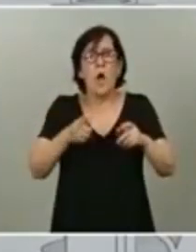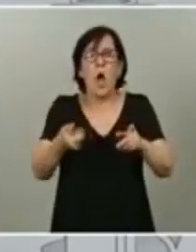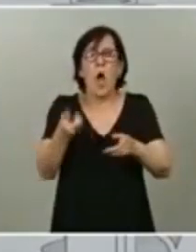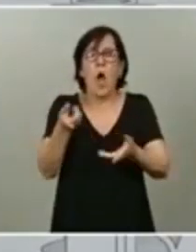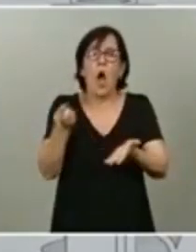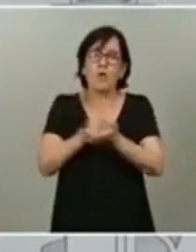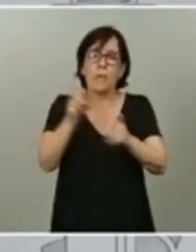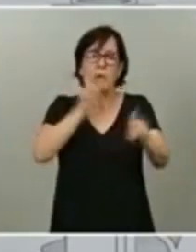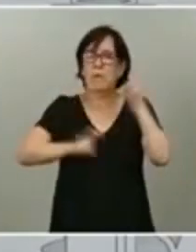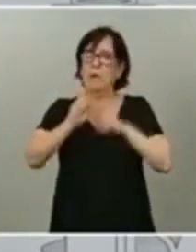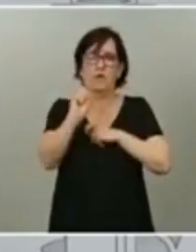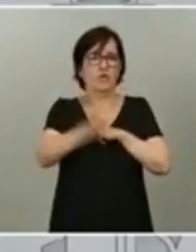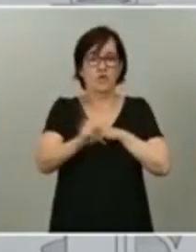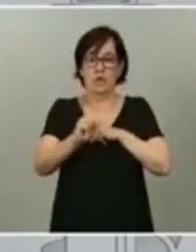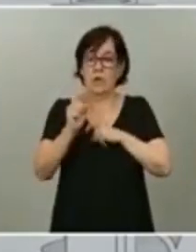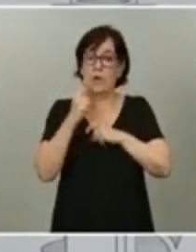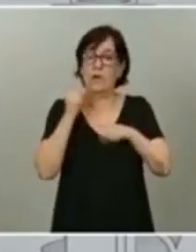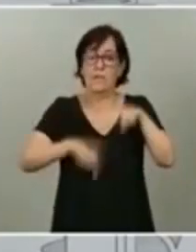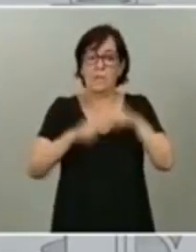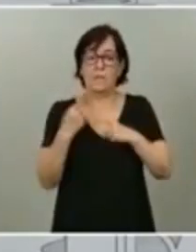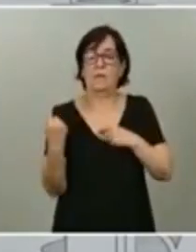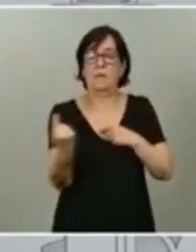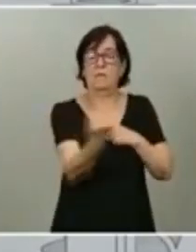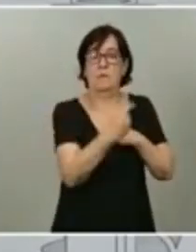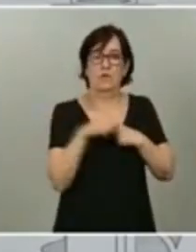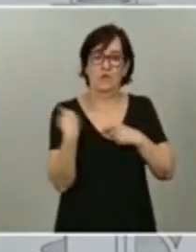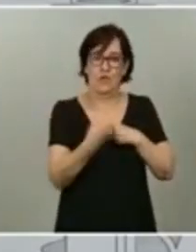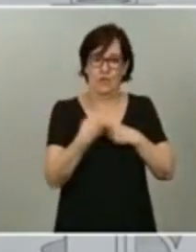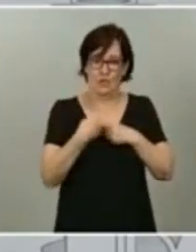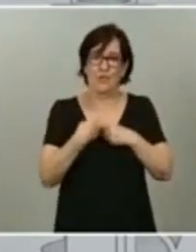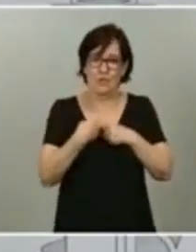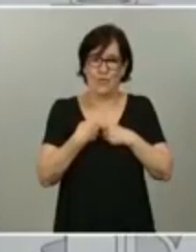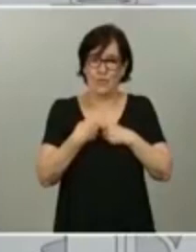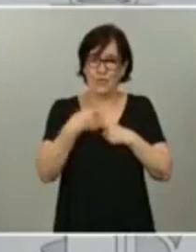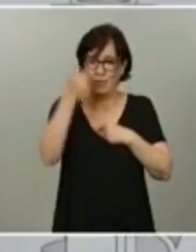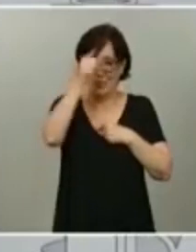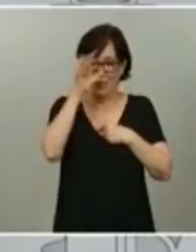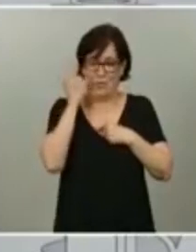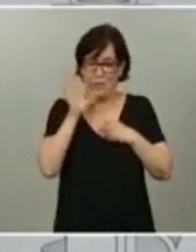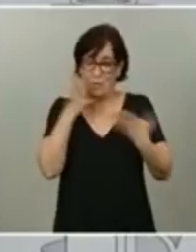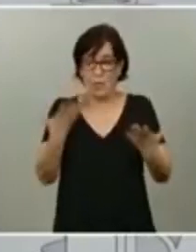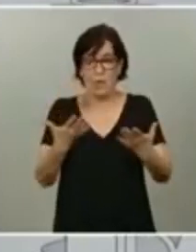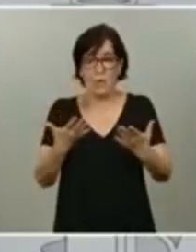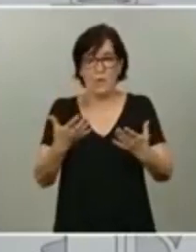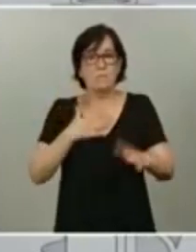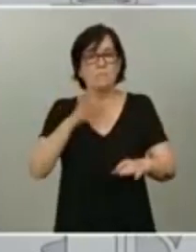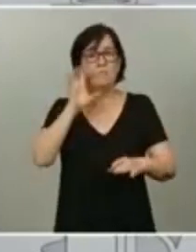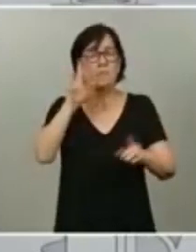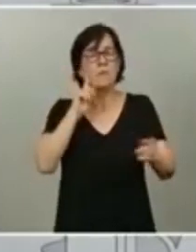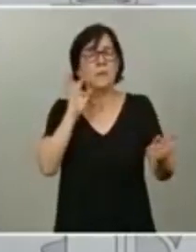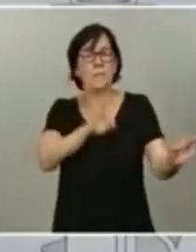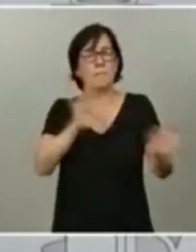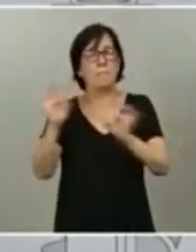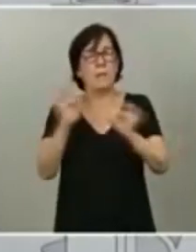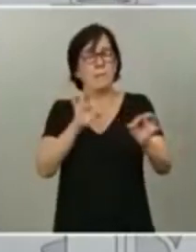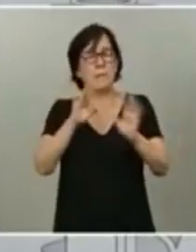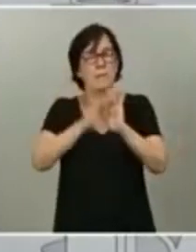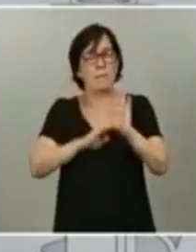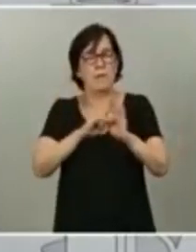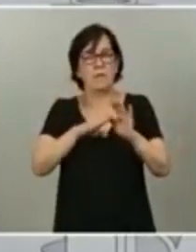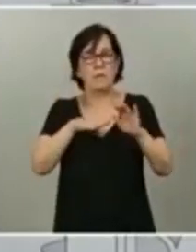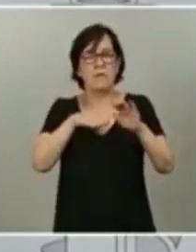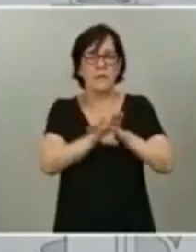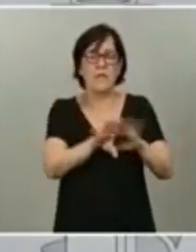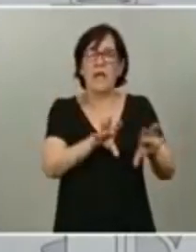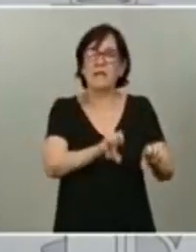todos y cada uno de nosotros y nosotras. Por eso, el estado está preparando, entre otras cuestiones, una reserva estratégica con productos